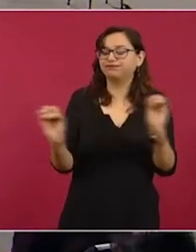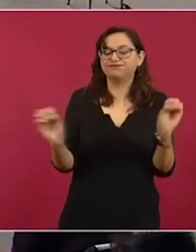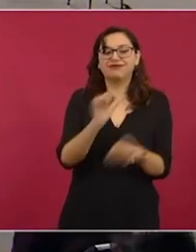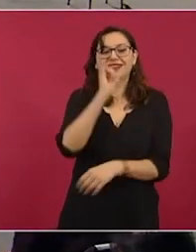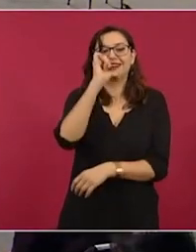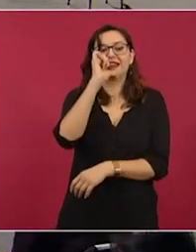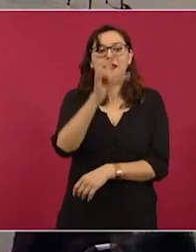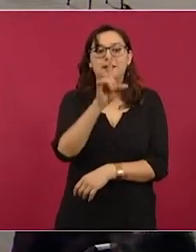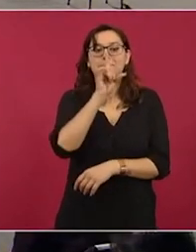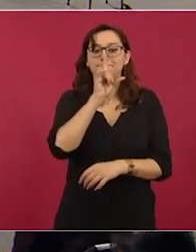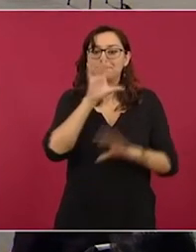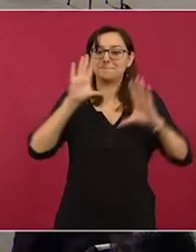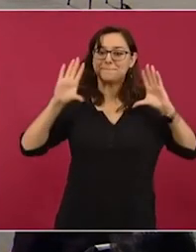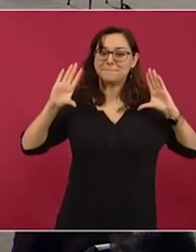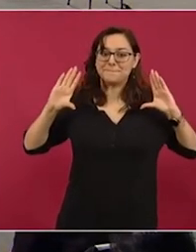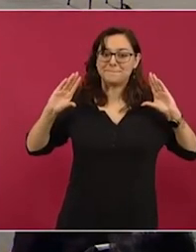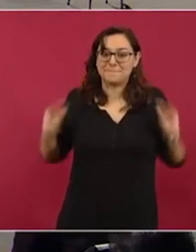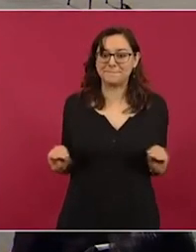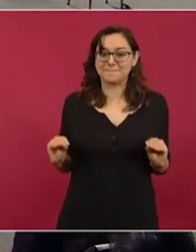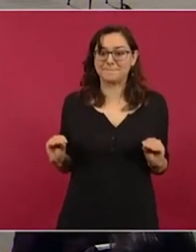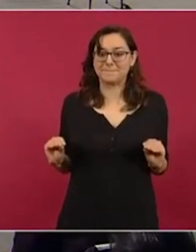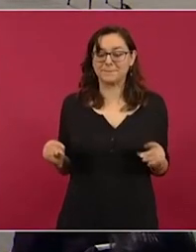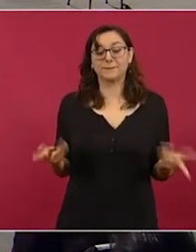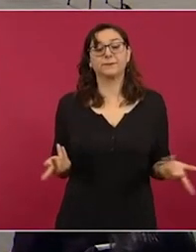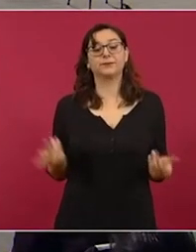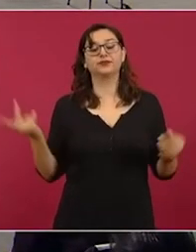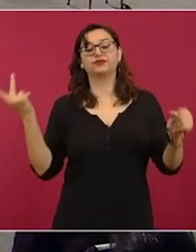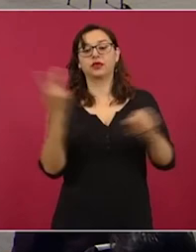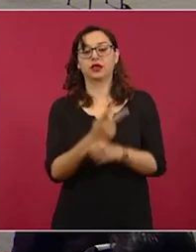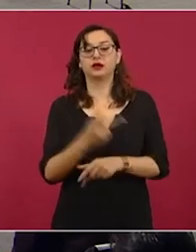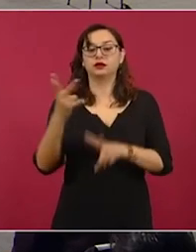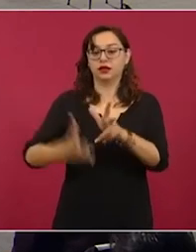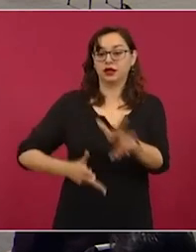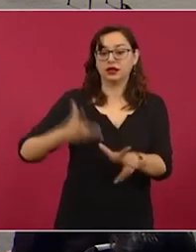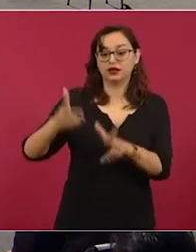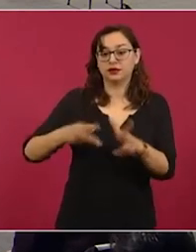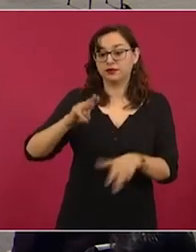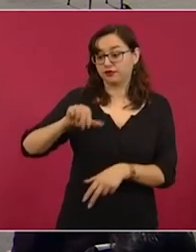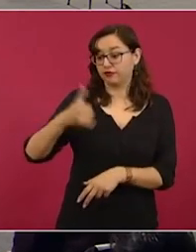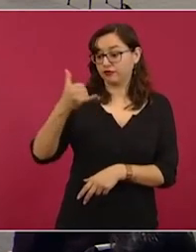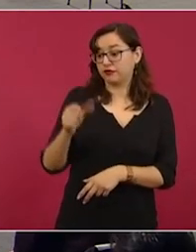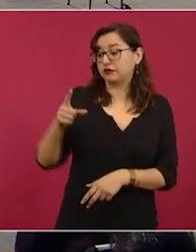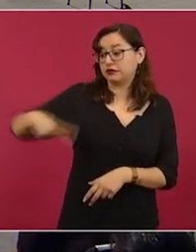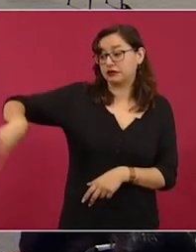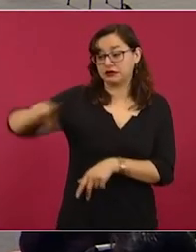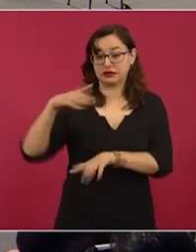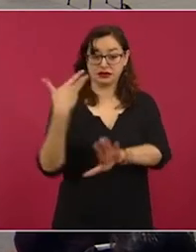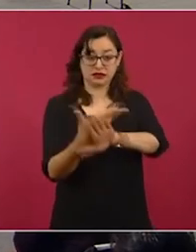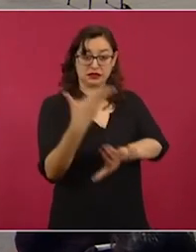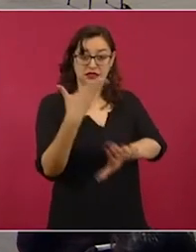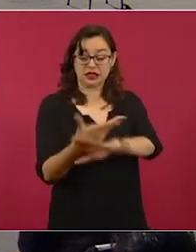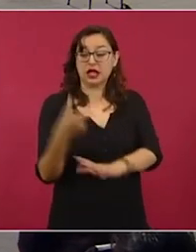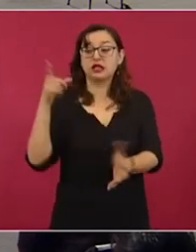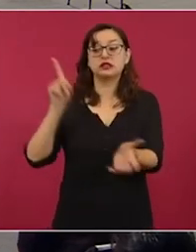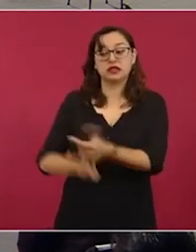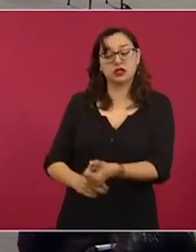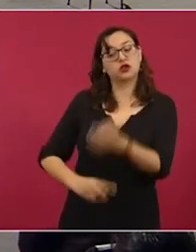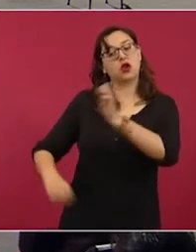Detrás de las organizaciones que se han pronunciado contra el Tren Maya hay grupos económicos,